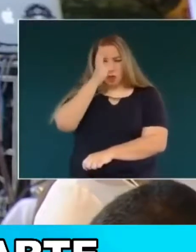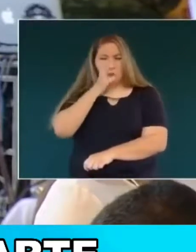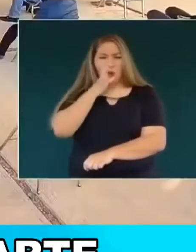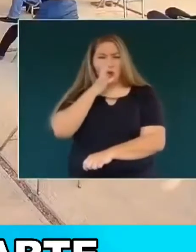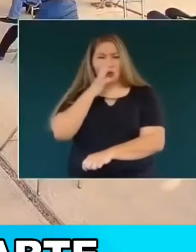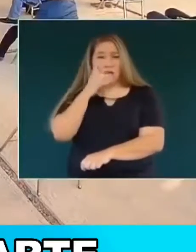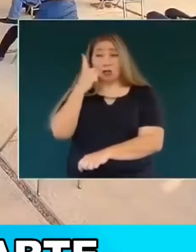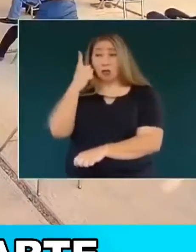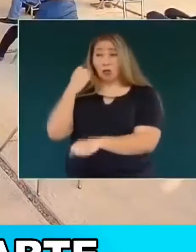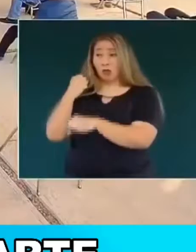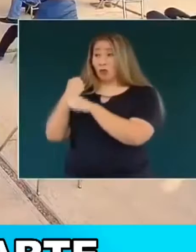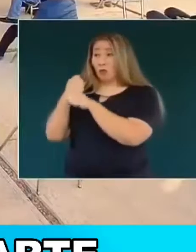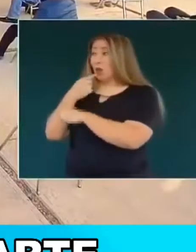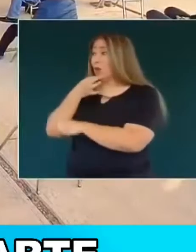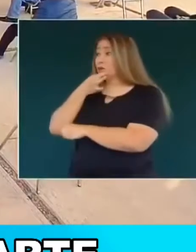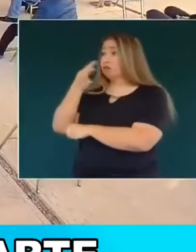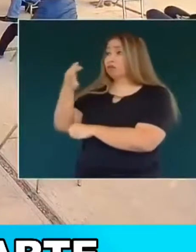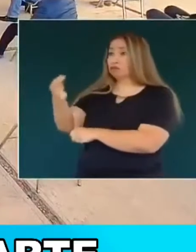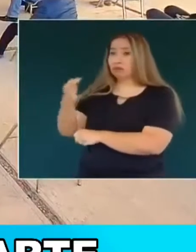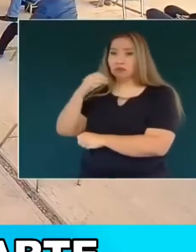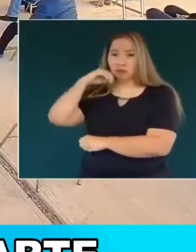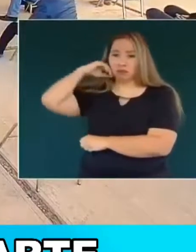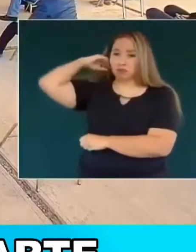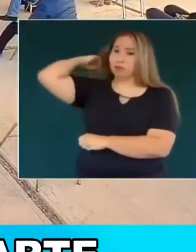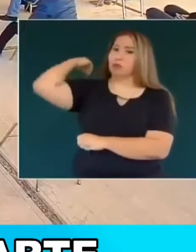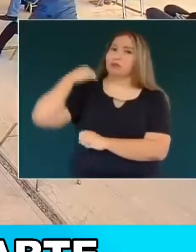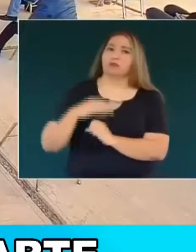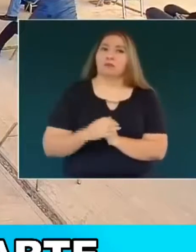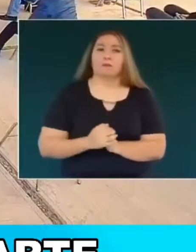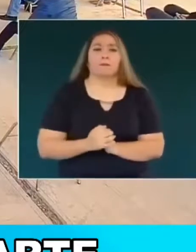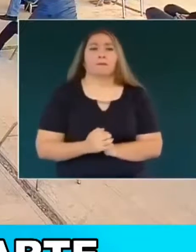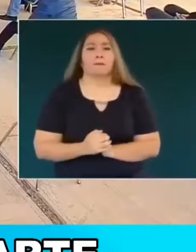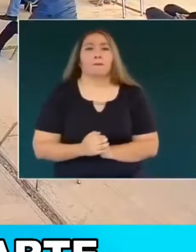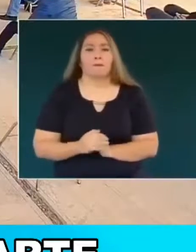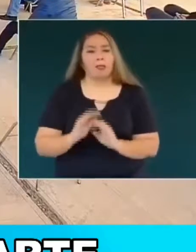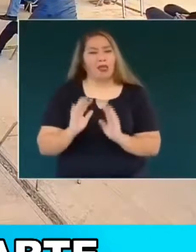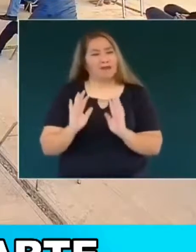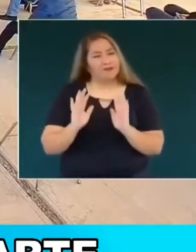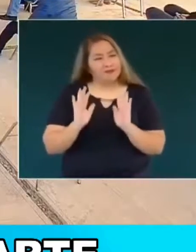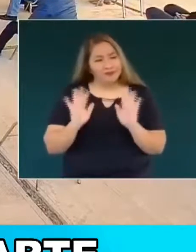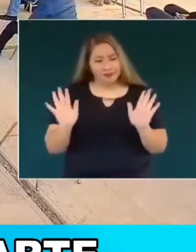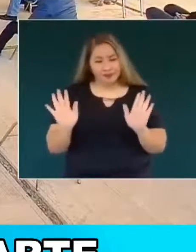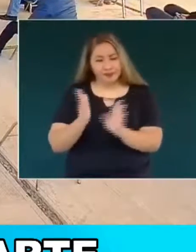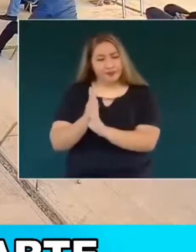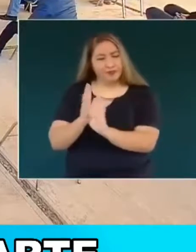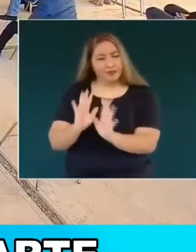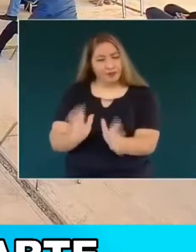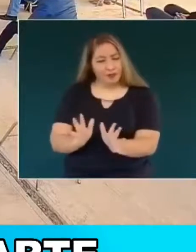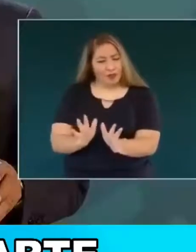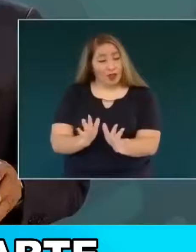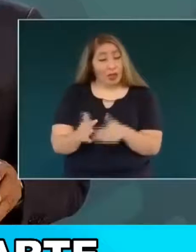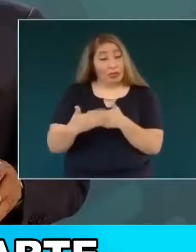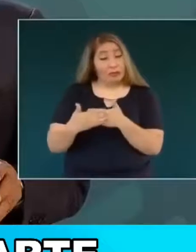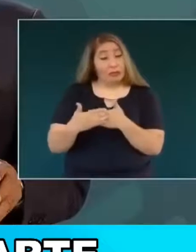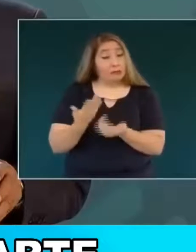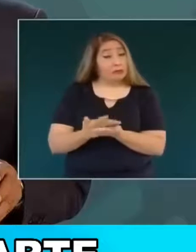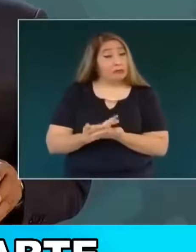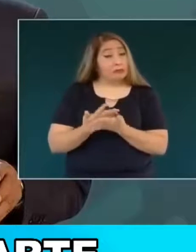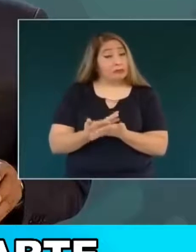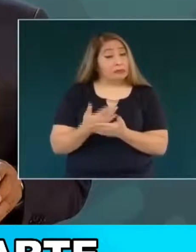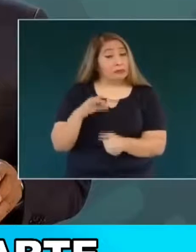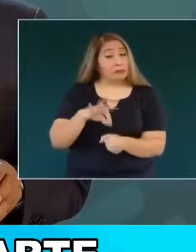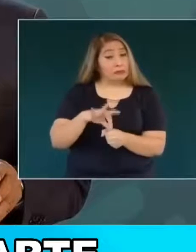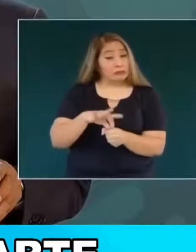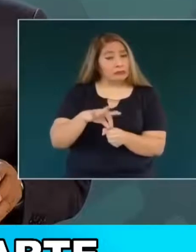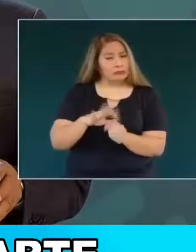Si ahora le iba a bajar el tono a lo que él habla en las mañaneras, a lo cual él respondió pues simplemente de que pues él va a hablar lo que tiene que